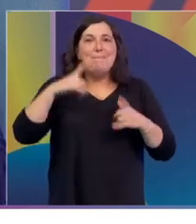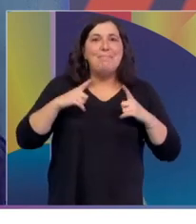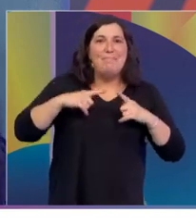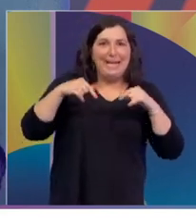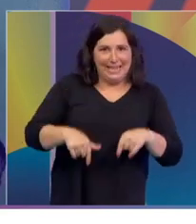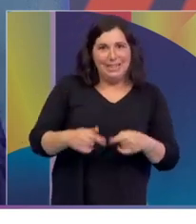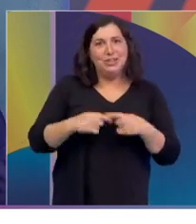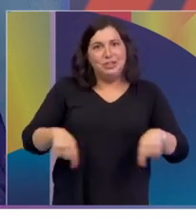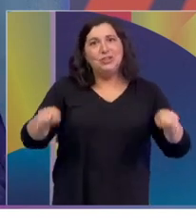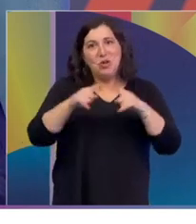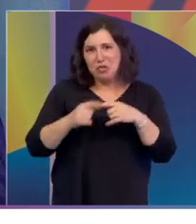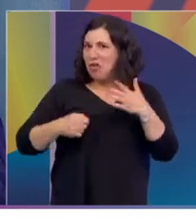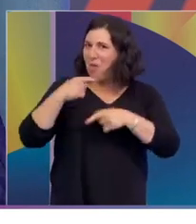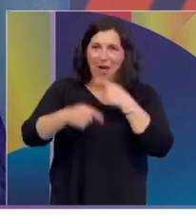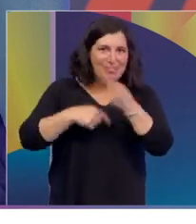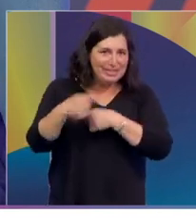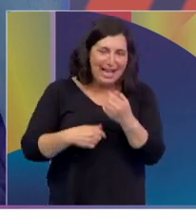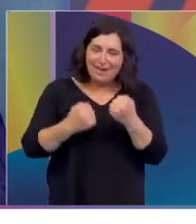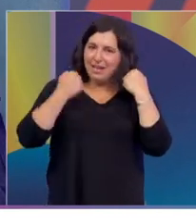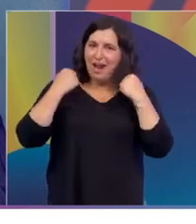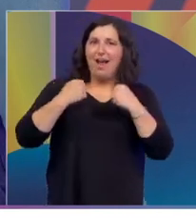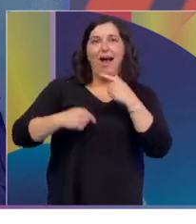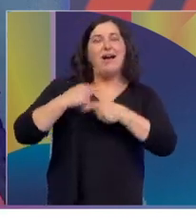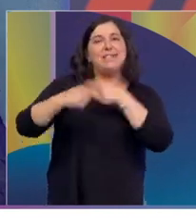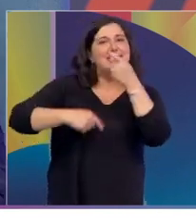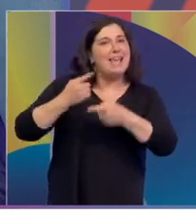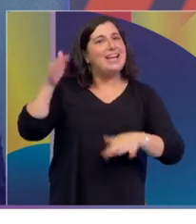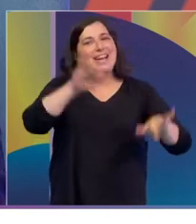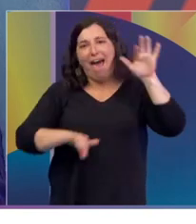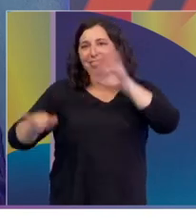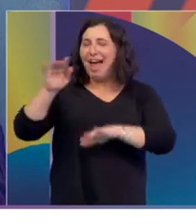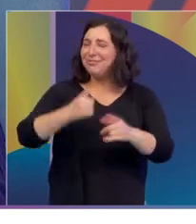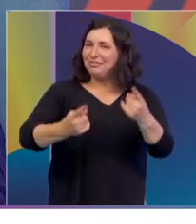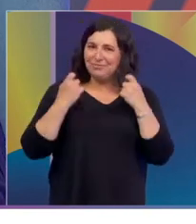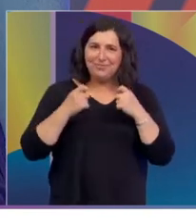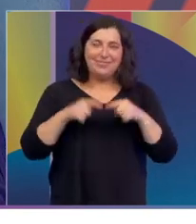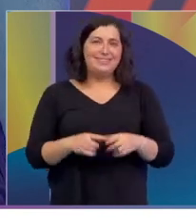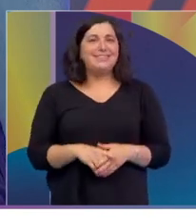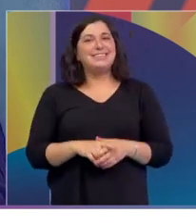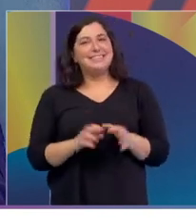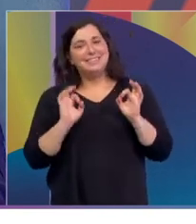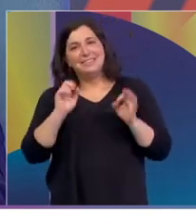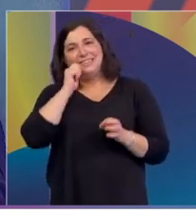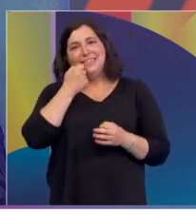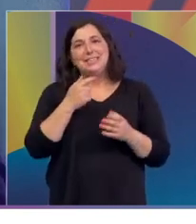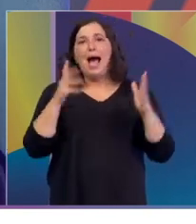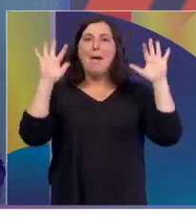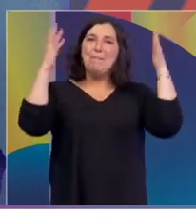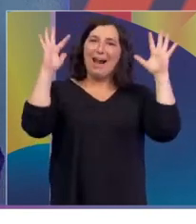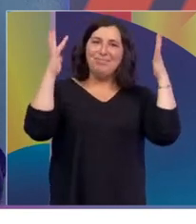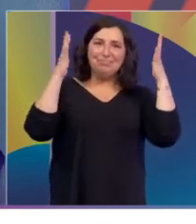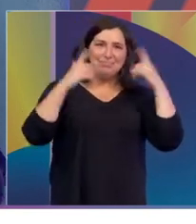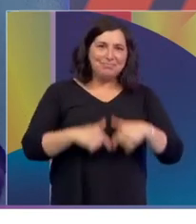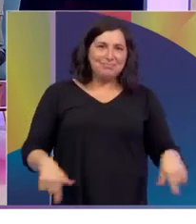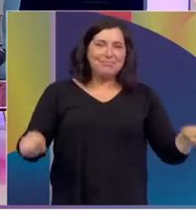vamos a seguir arriba y a seguir nadando con fuerza. ¡Qué divina! ¡Qué divina! ¡Un aplauso! ¡Gracias a Gabriela!